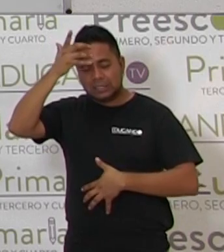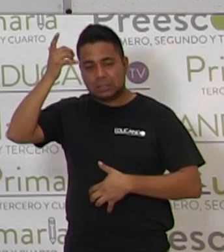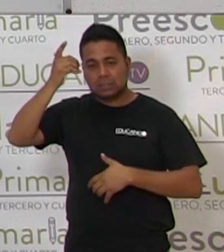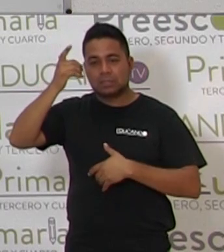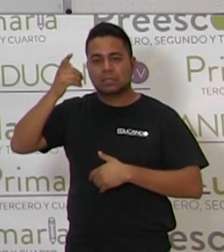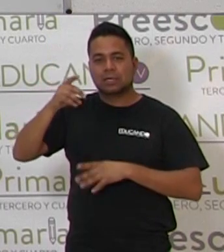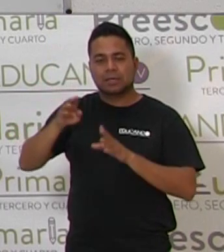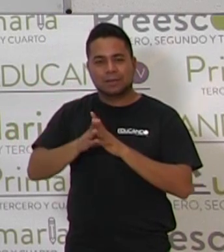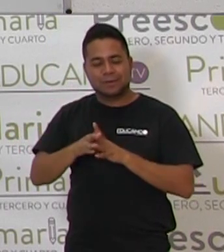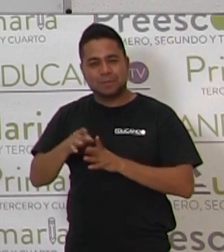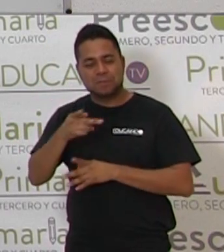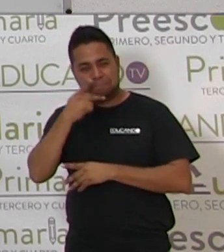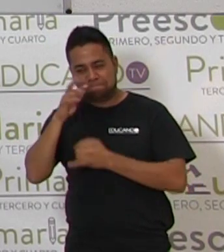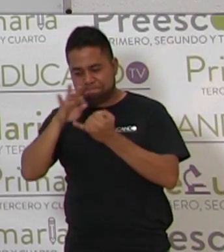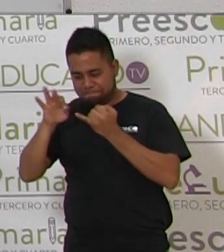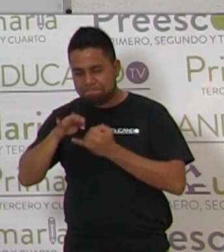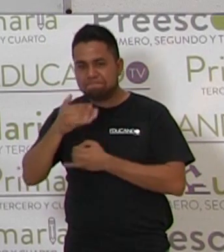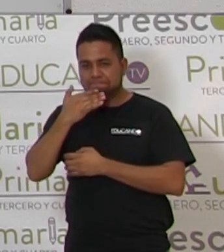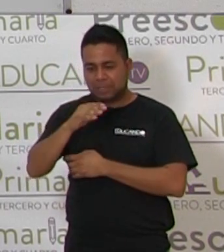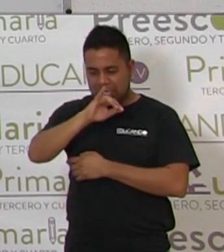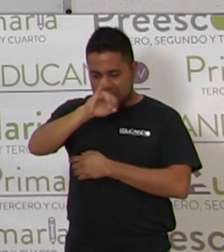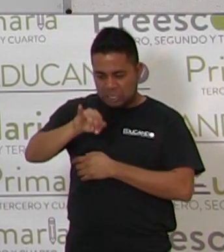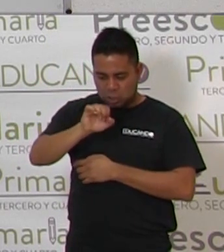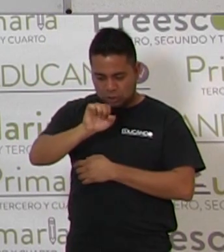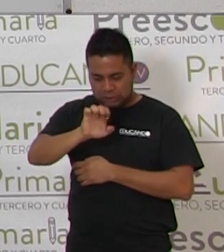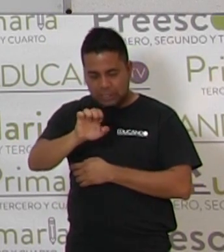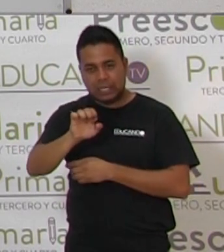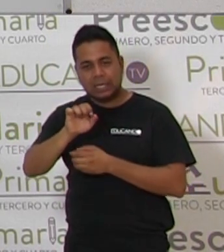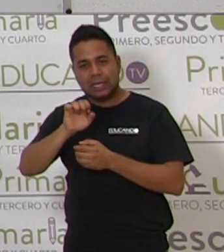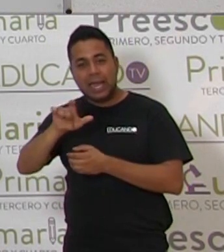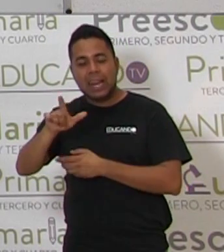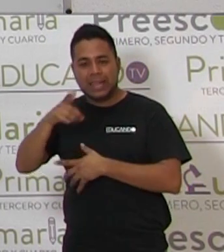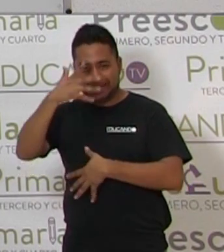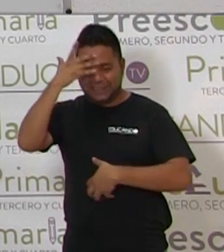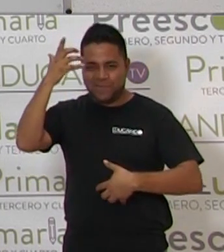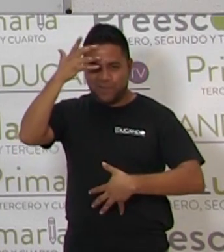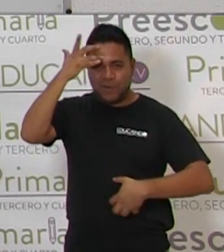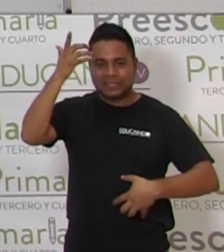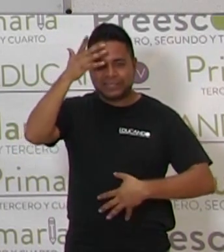José el chimpancé. Y José...